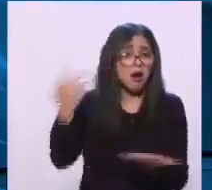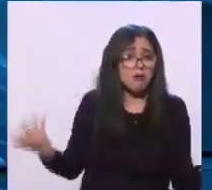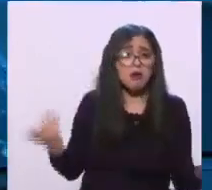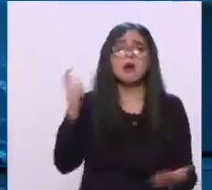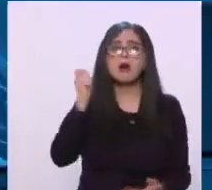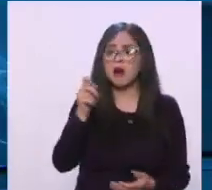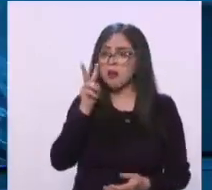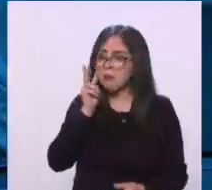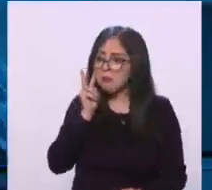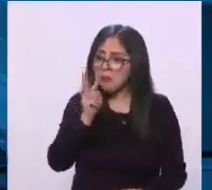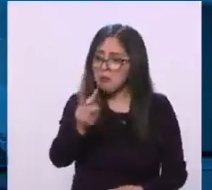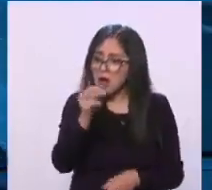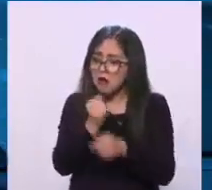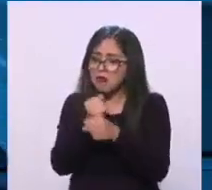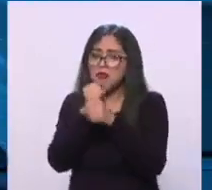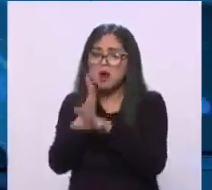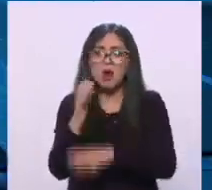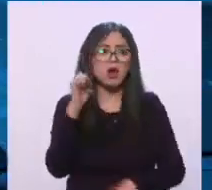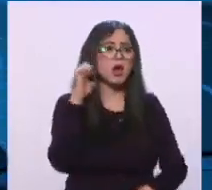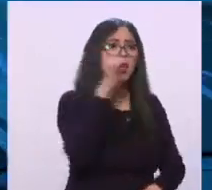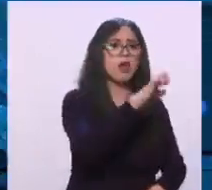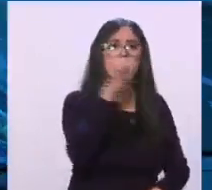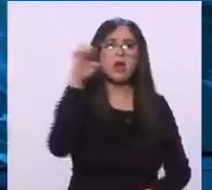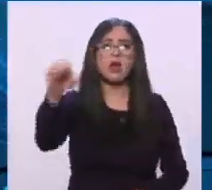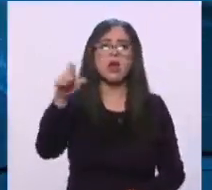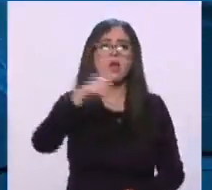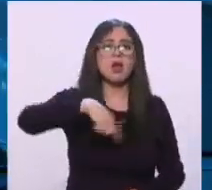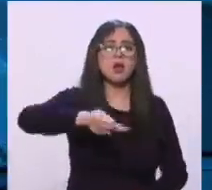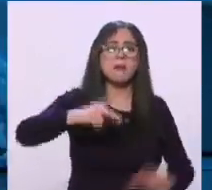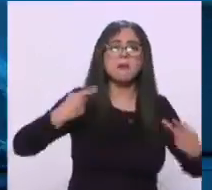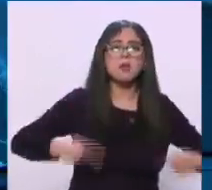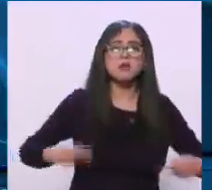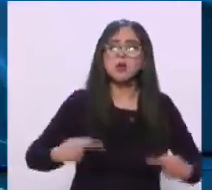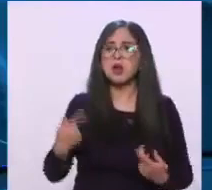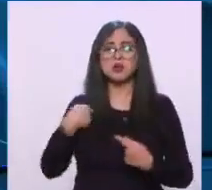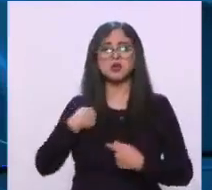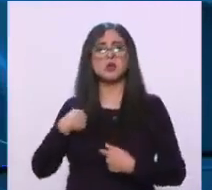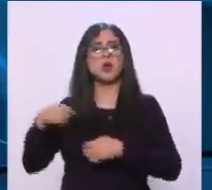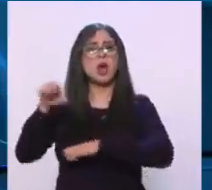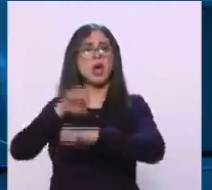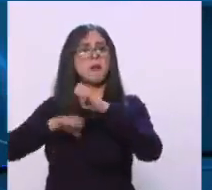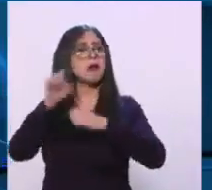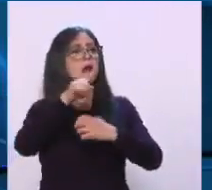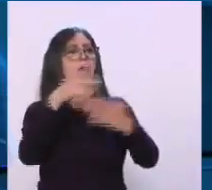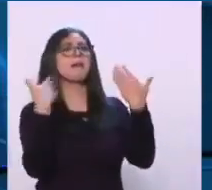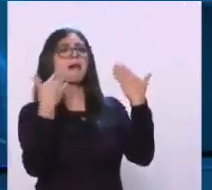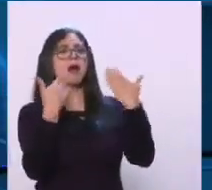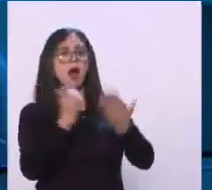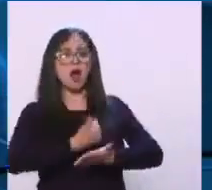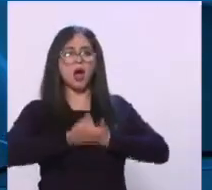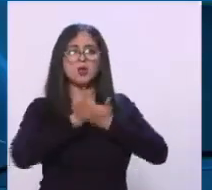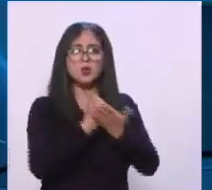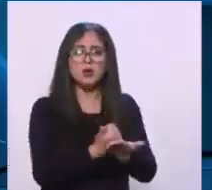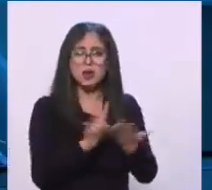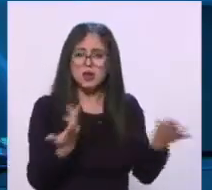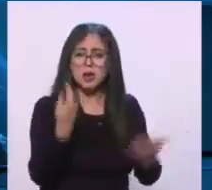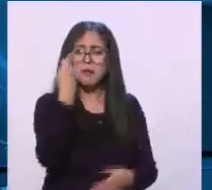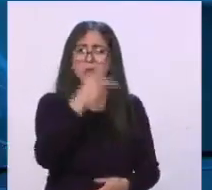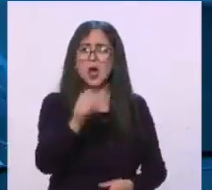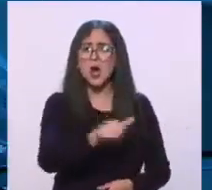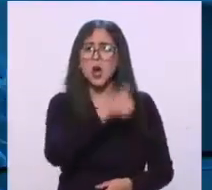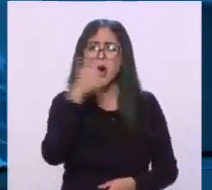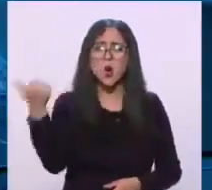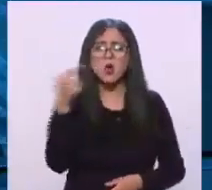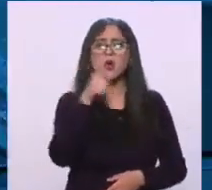engañan a la gente de que están haciendo algo bueno. Y también es importante que estas cuentas que amplificaron este grupo cervecero